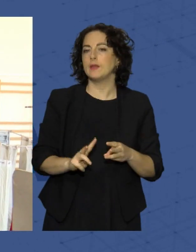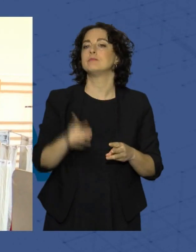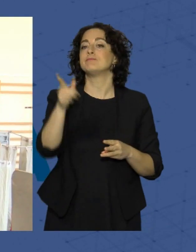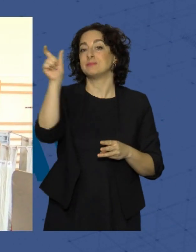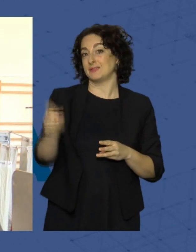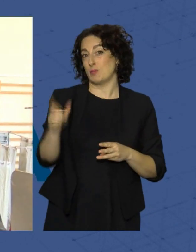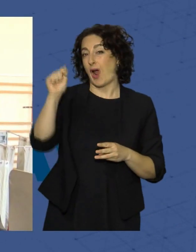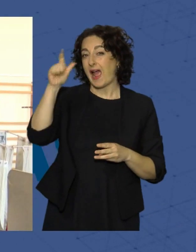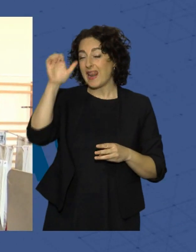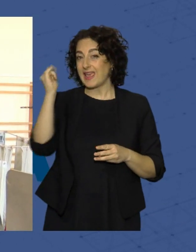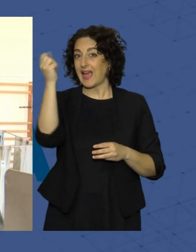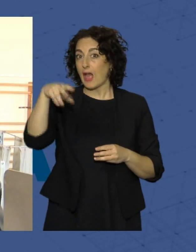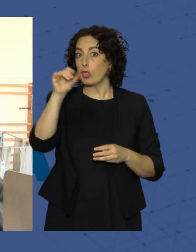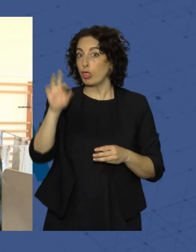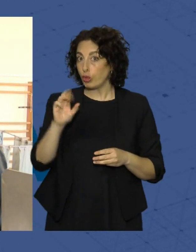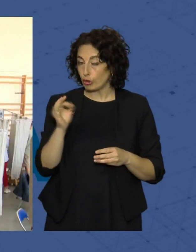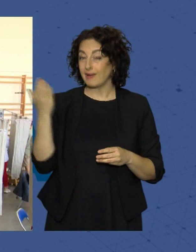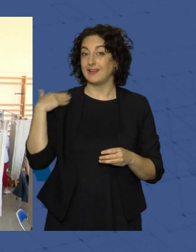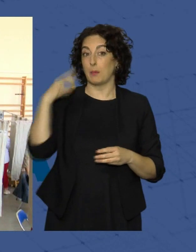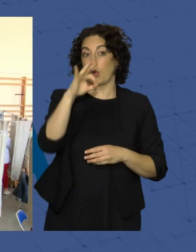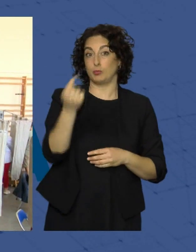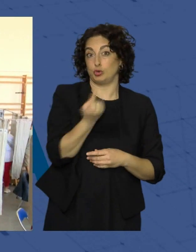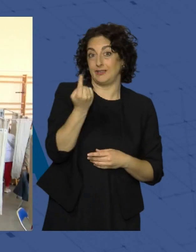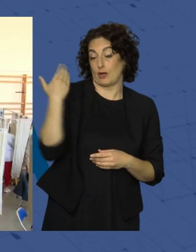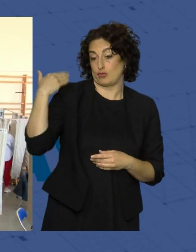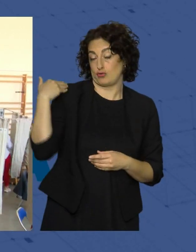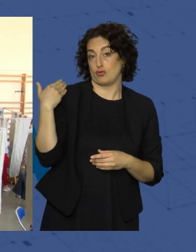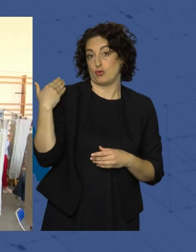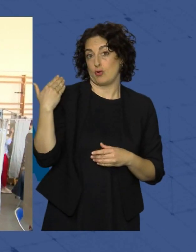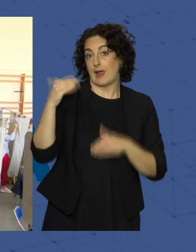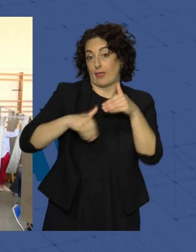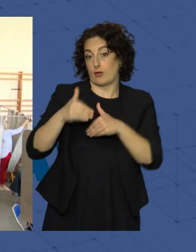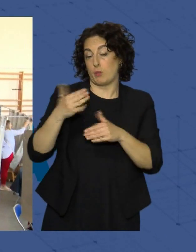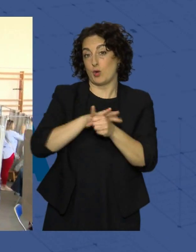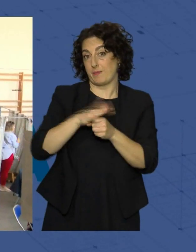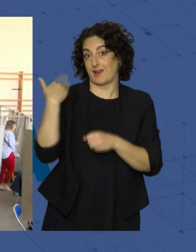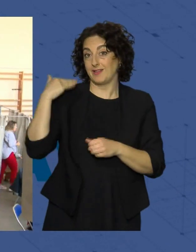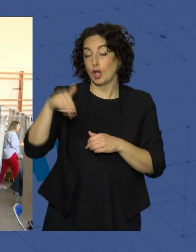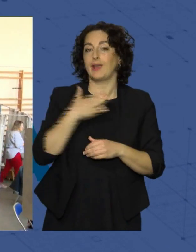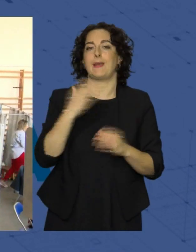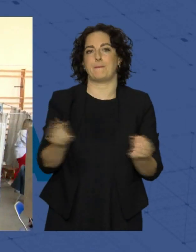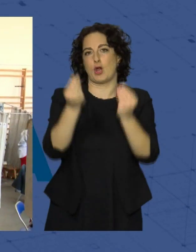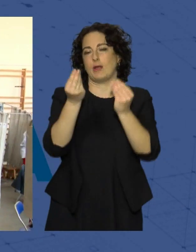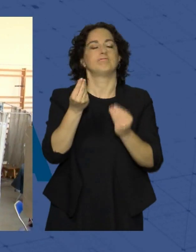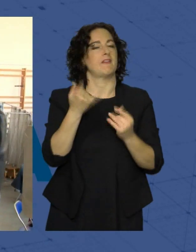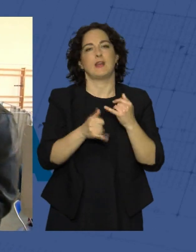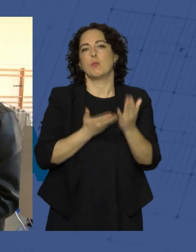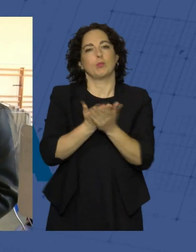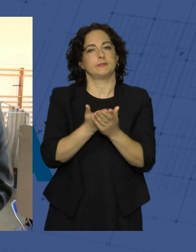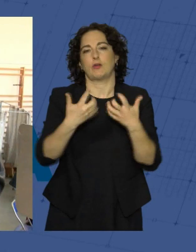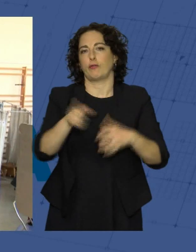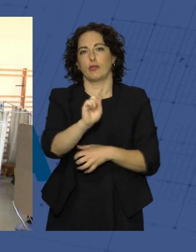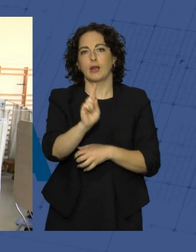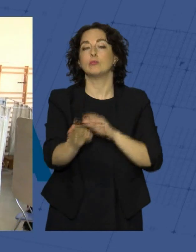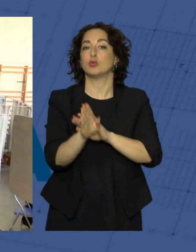mejorar el concejal obtenido por Podemos en solitario en las pasadas municipales. La propuesta no funcionó, mantuvo el edil,